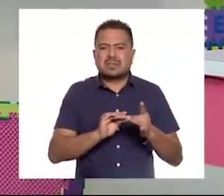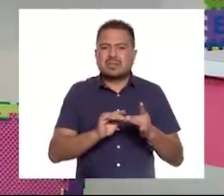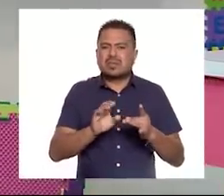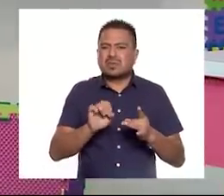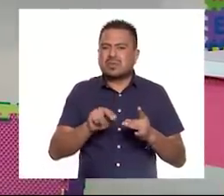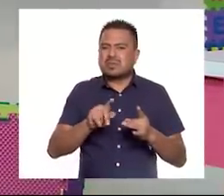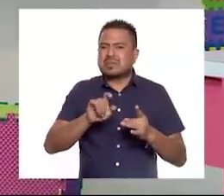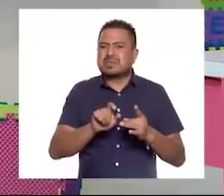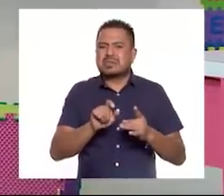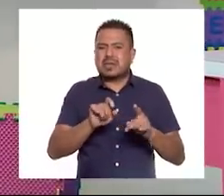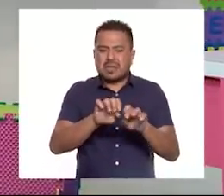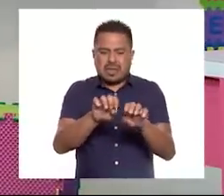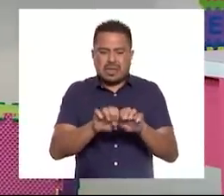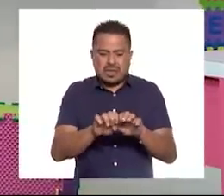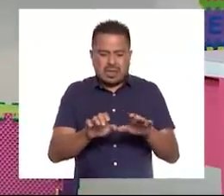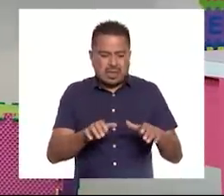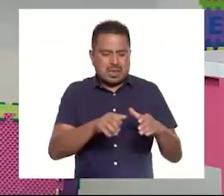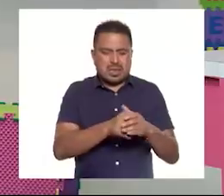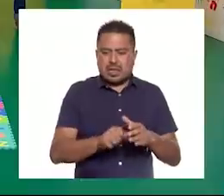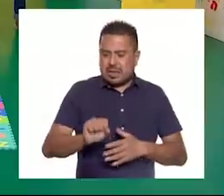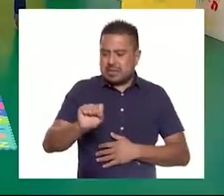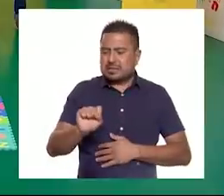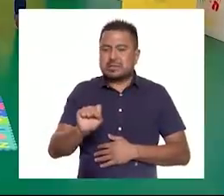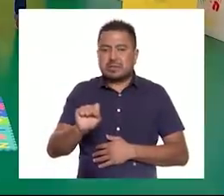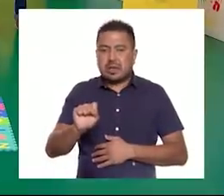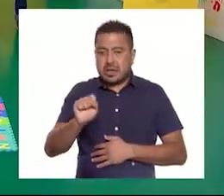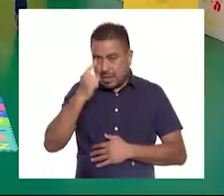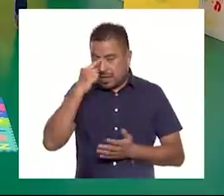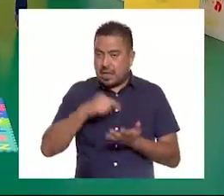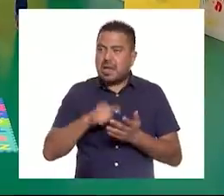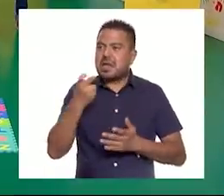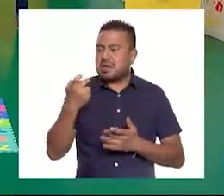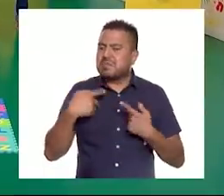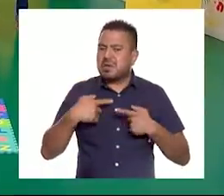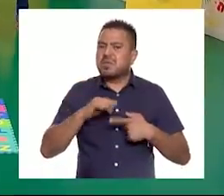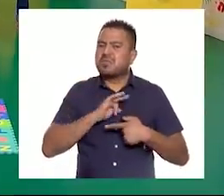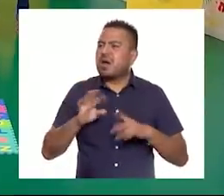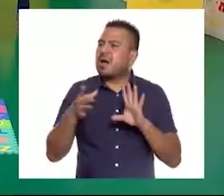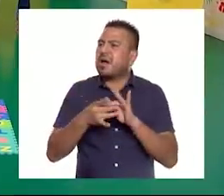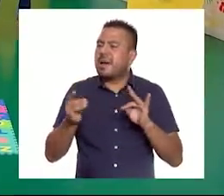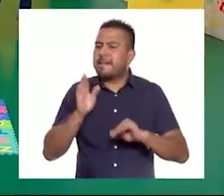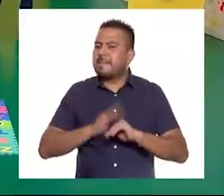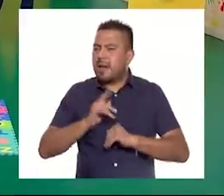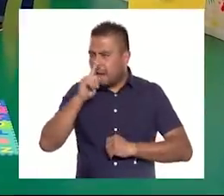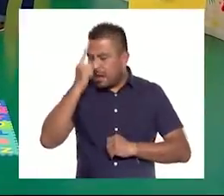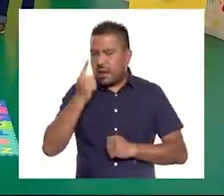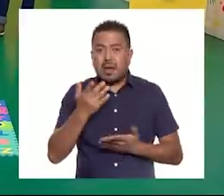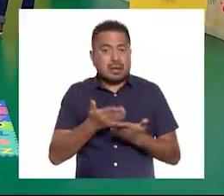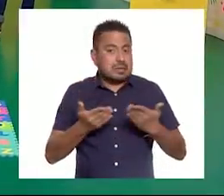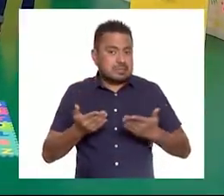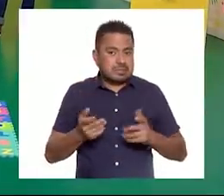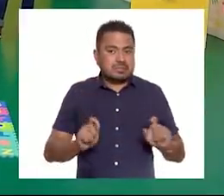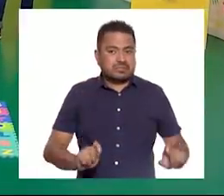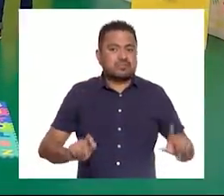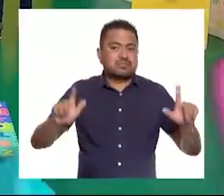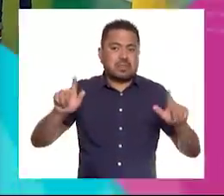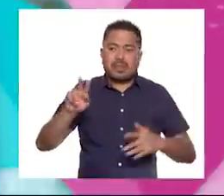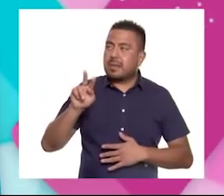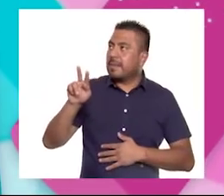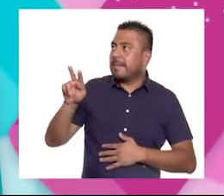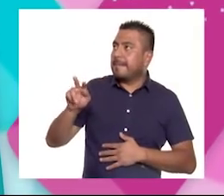Integrante del equipo S. Creo que ella es la persona ideal para explicarnos con más facilidad. Pues vamos contigo, Onise. ¡Vamos!